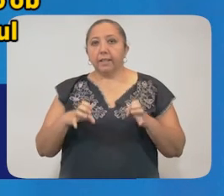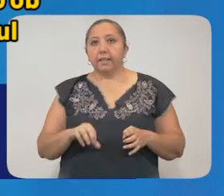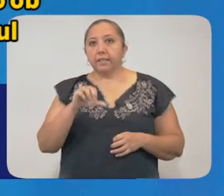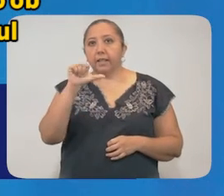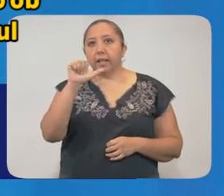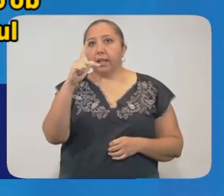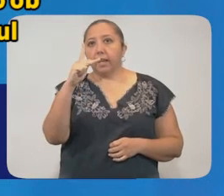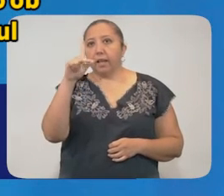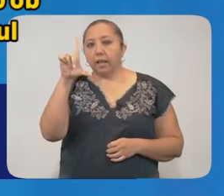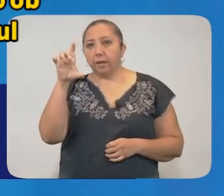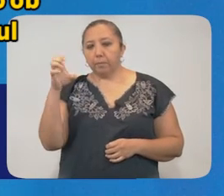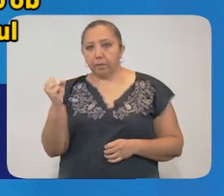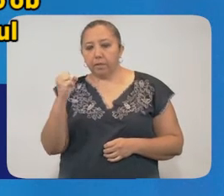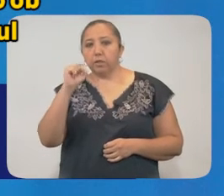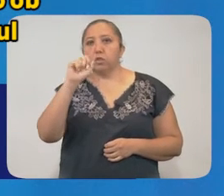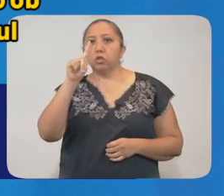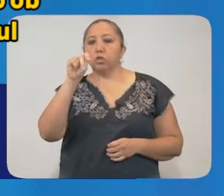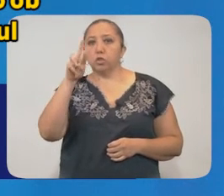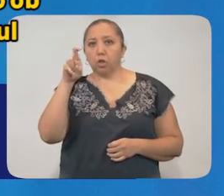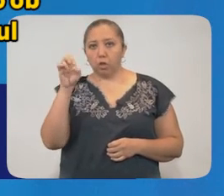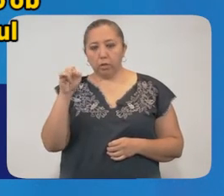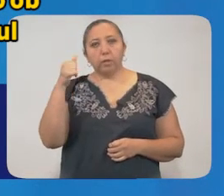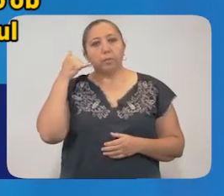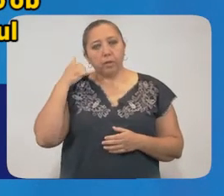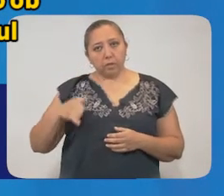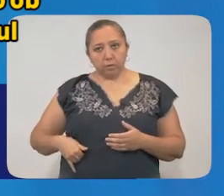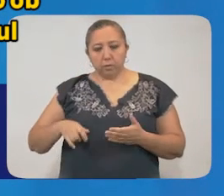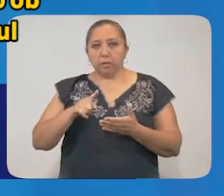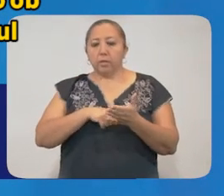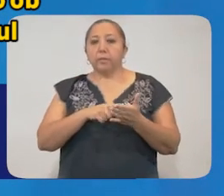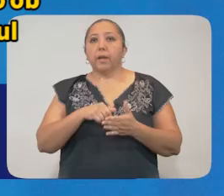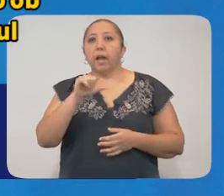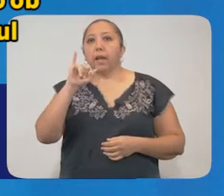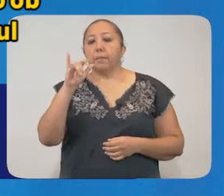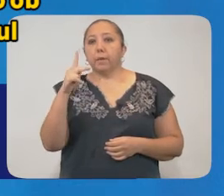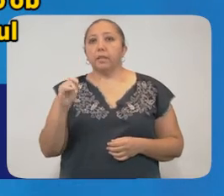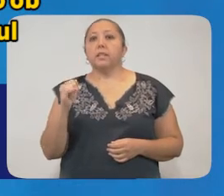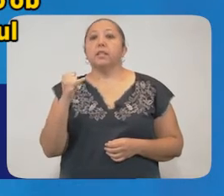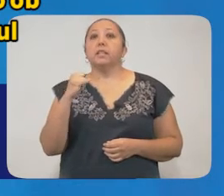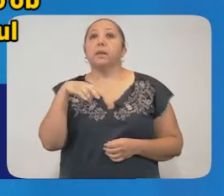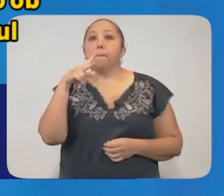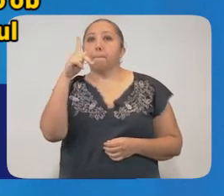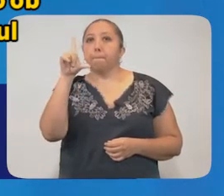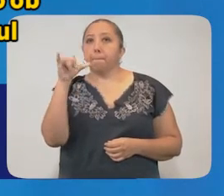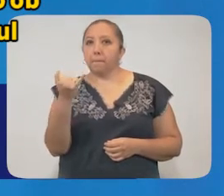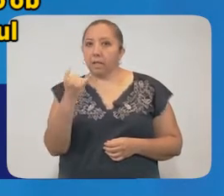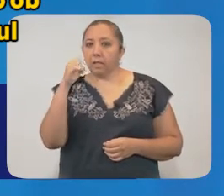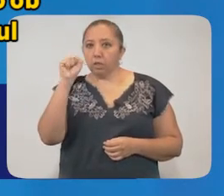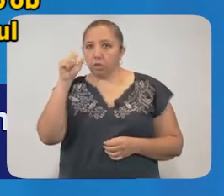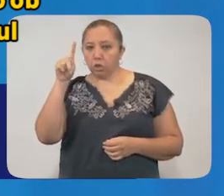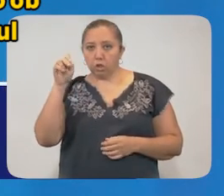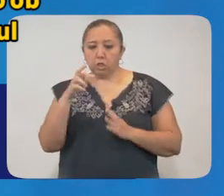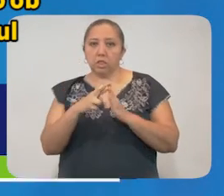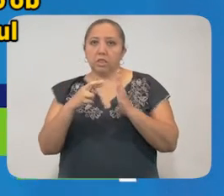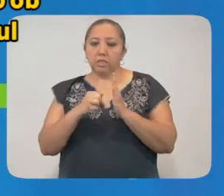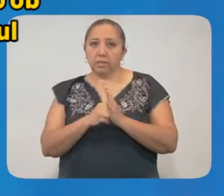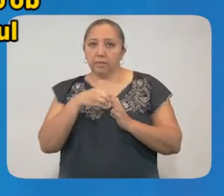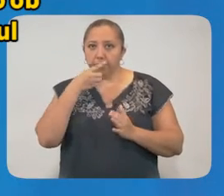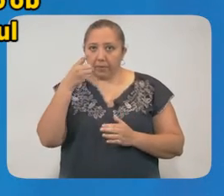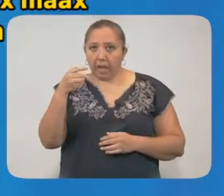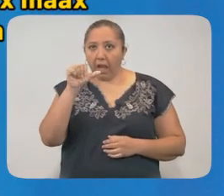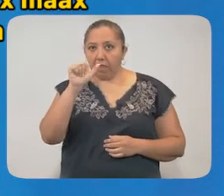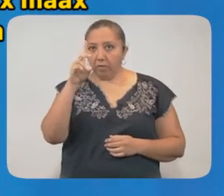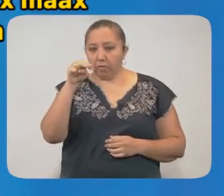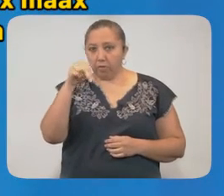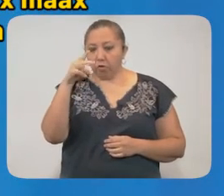disponible para su descarga en Apple Store, para teléfonos iPhone y tabletas iPad y en Play Store para dispositivos con sistema operativo Android.